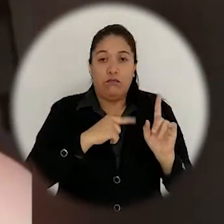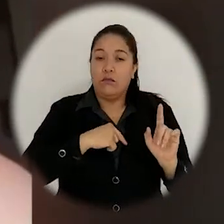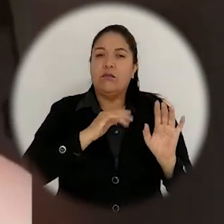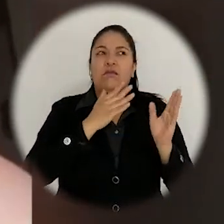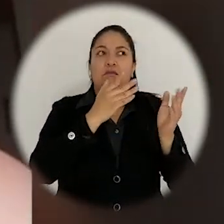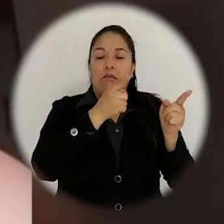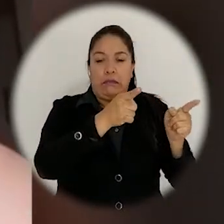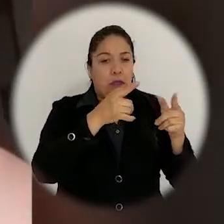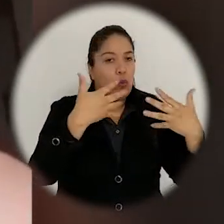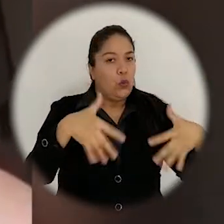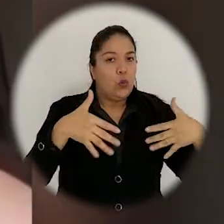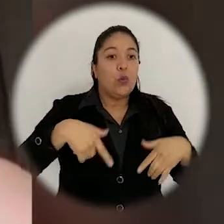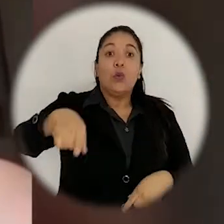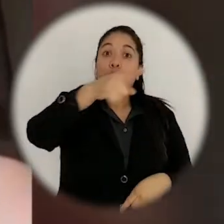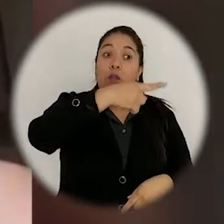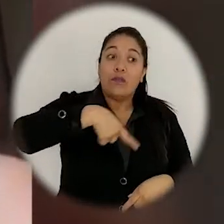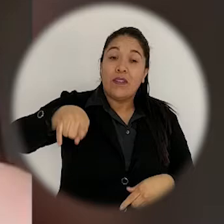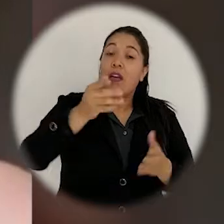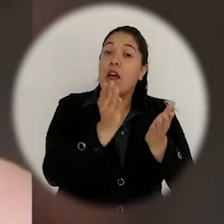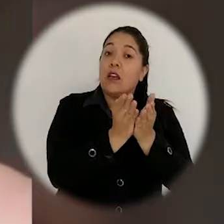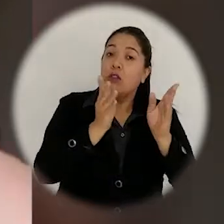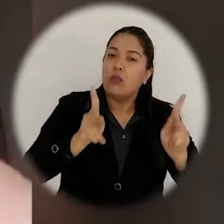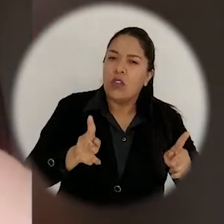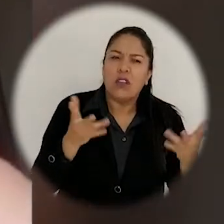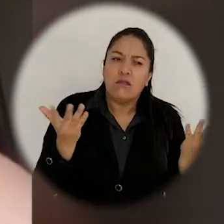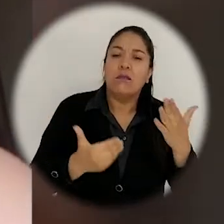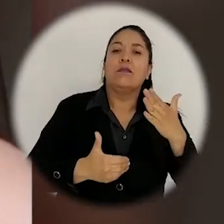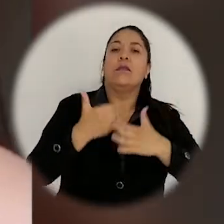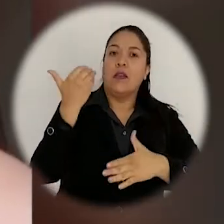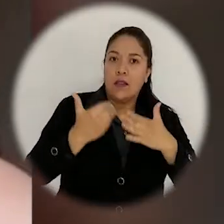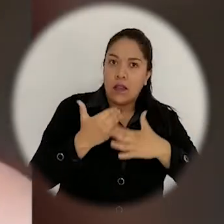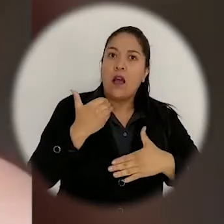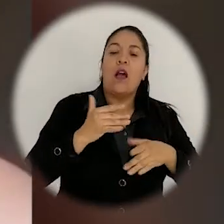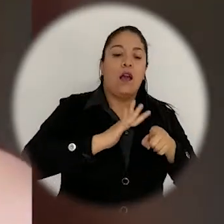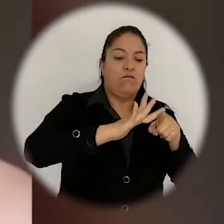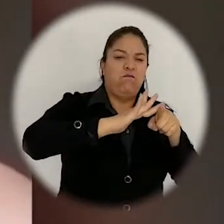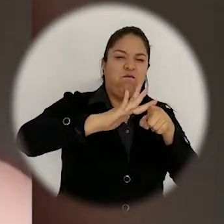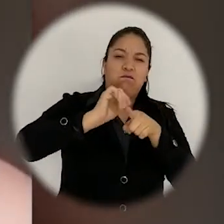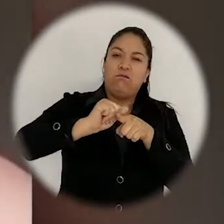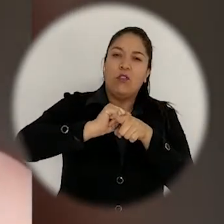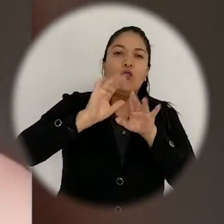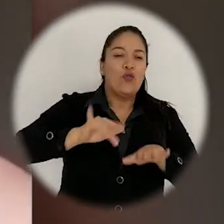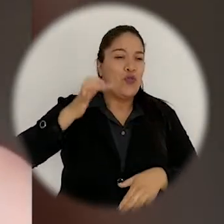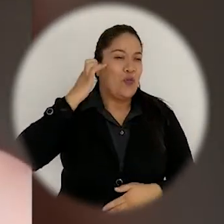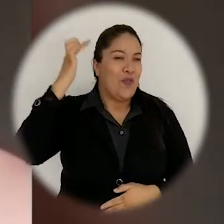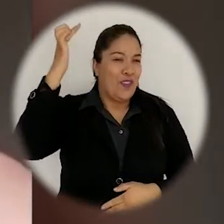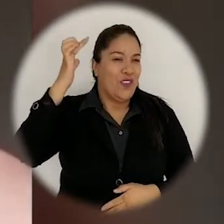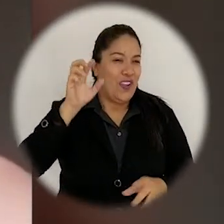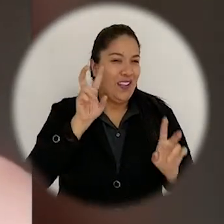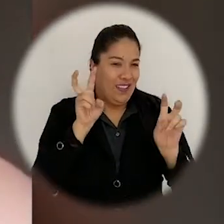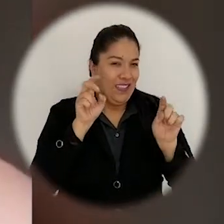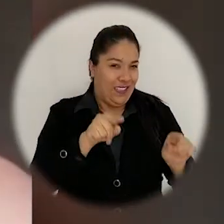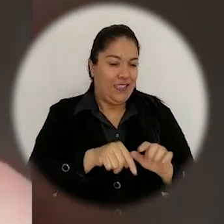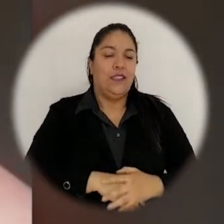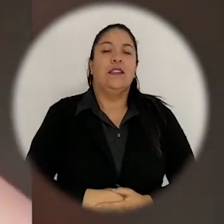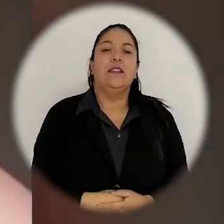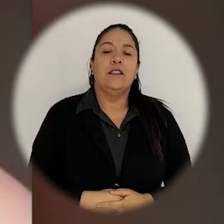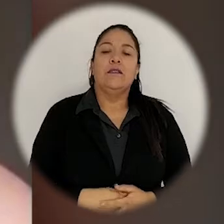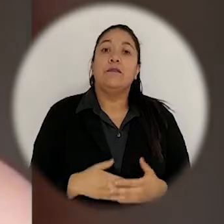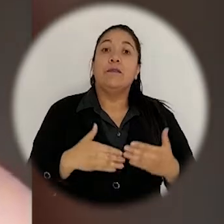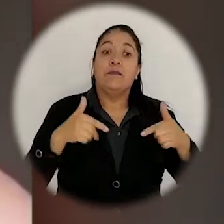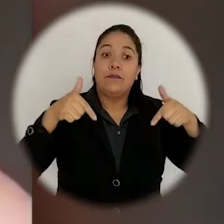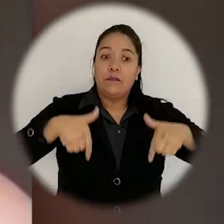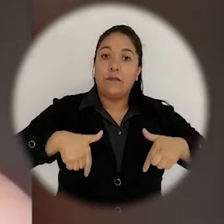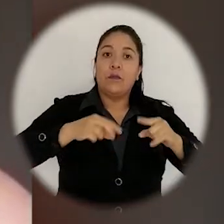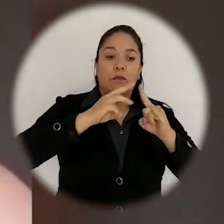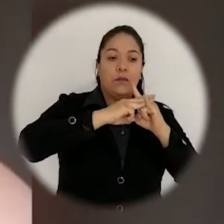momento en que ustedes, jóvenes estudiantes, inician su proceso de prácticas profesionales. Es el momento en que parten de